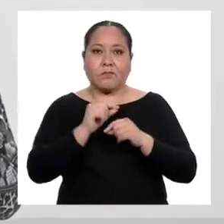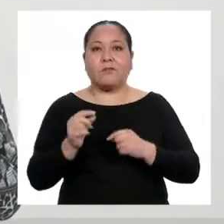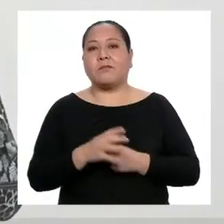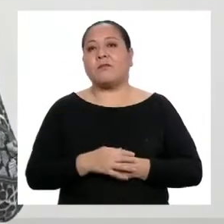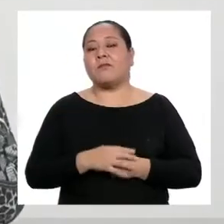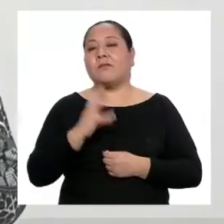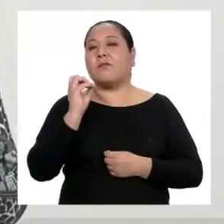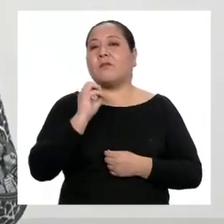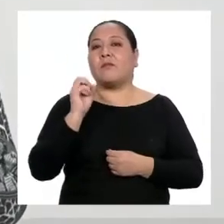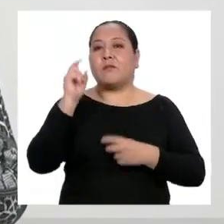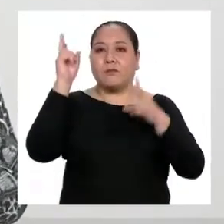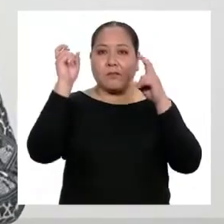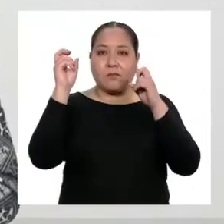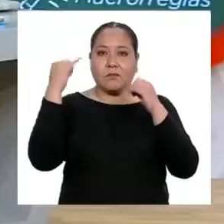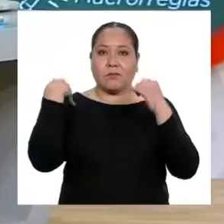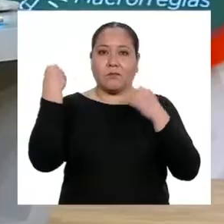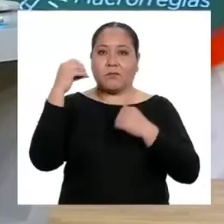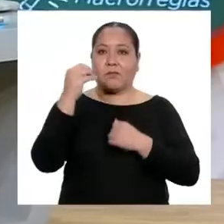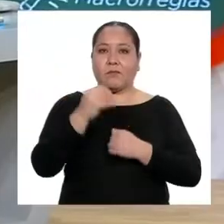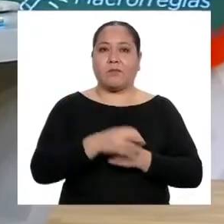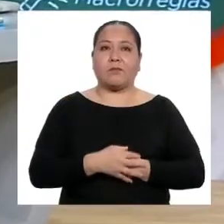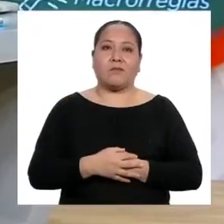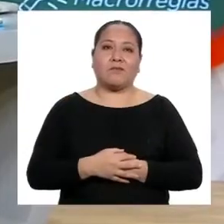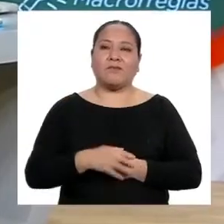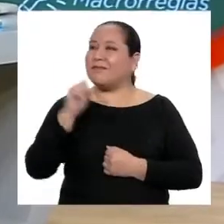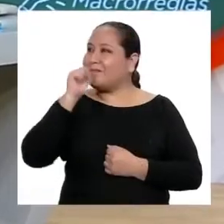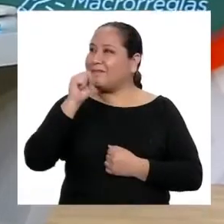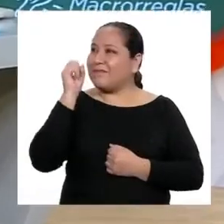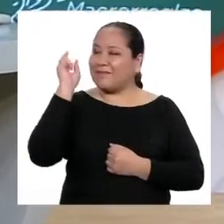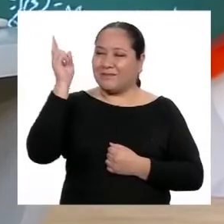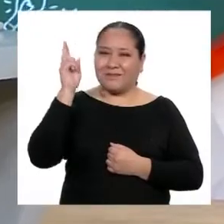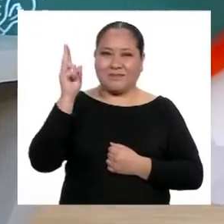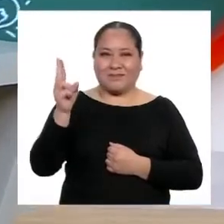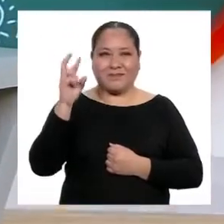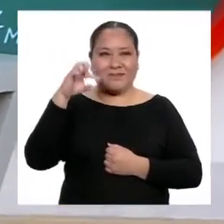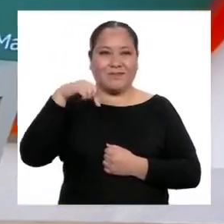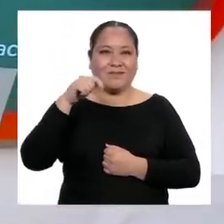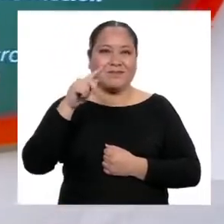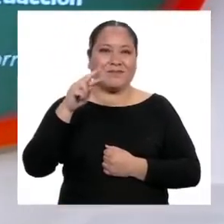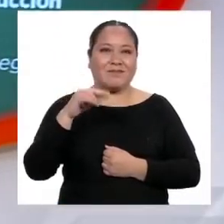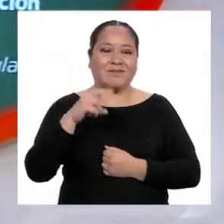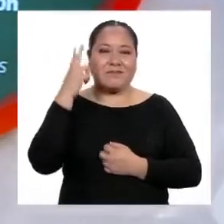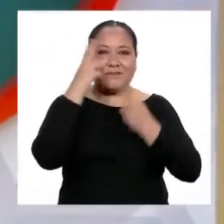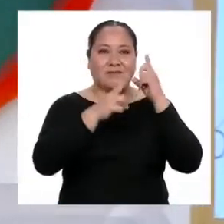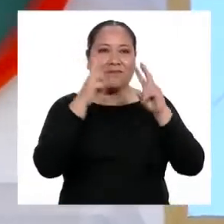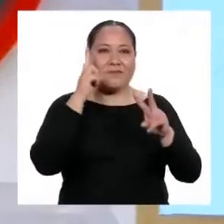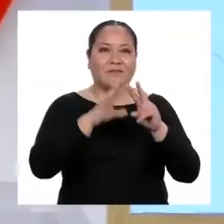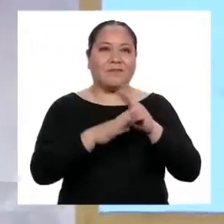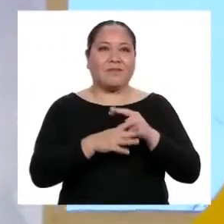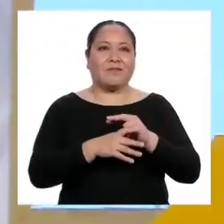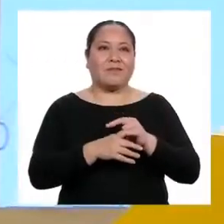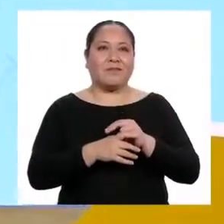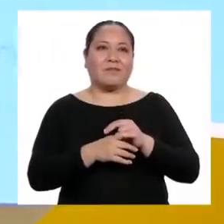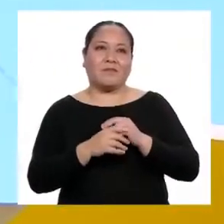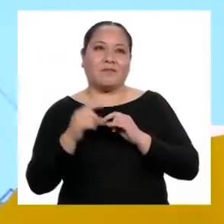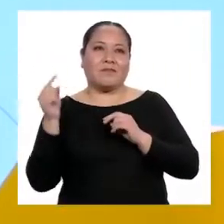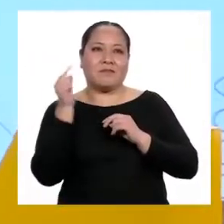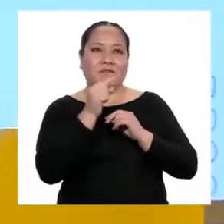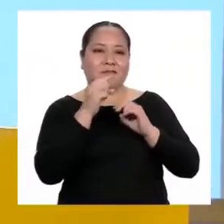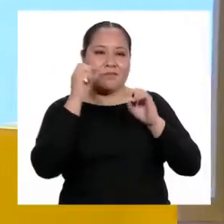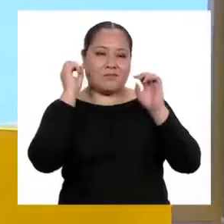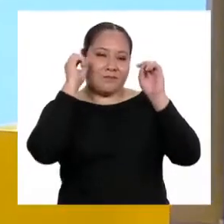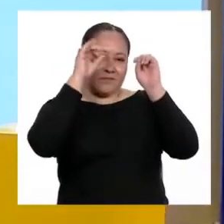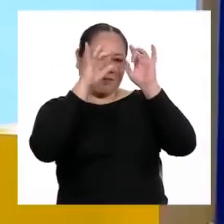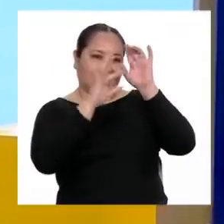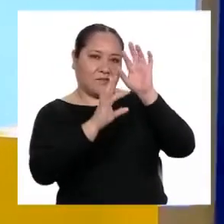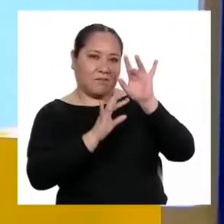este tema de la adolescencia. ¡Claro, profesora Patricia! Vayamos a ver nuestra catarata